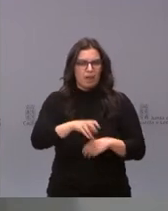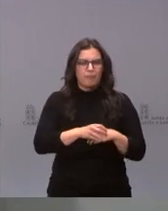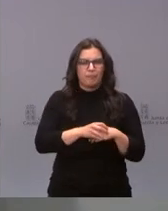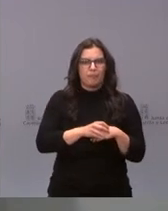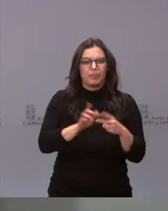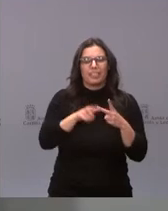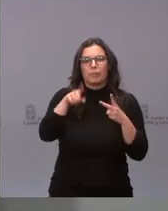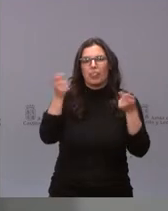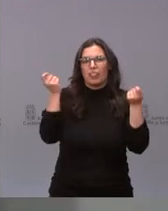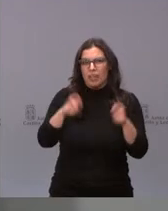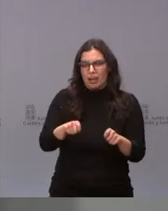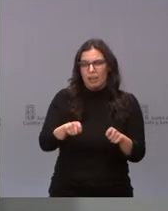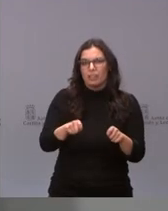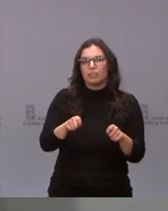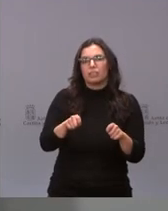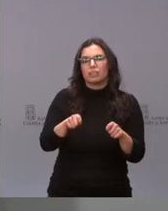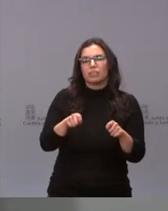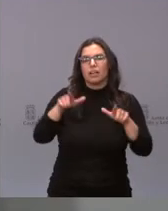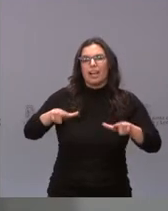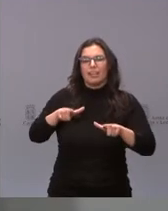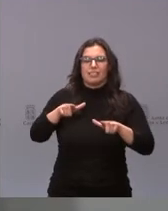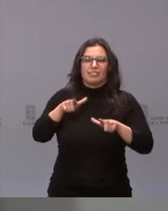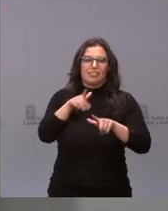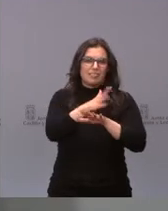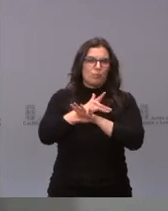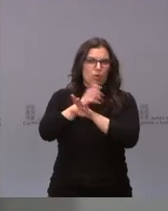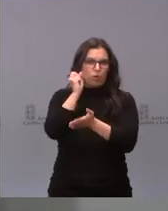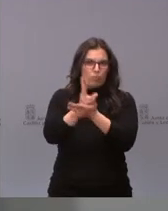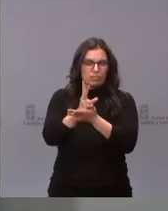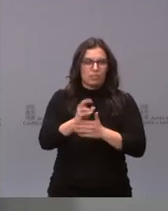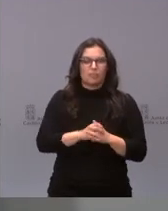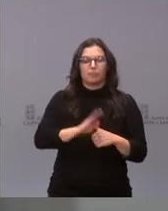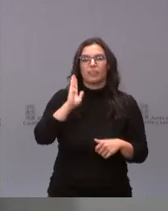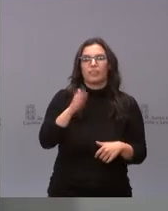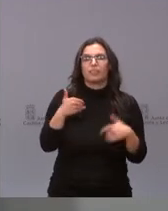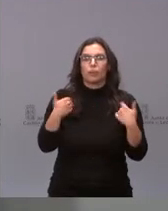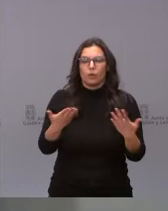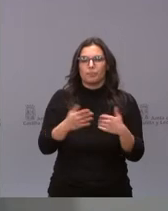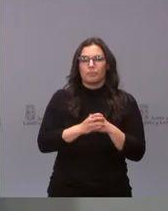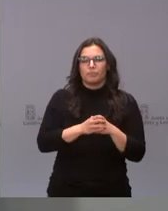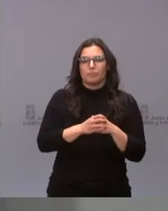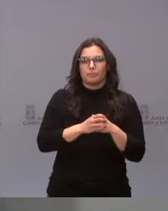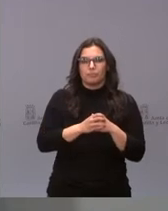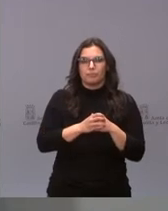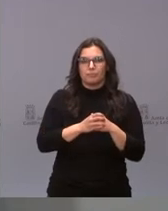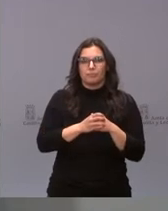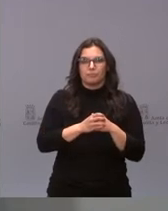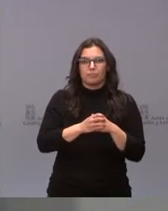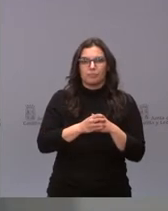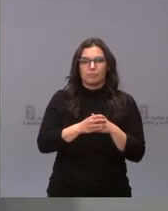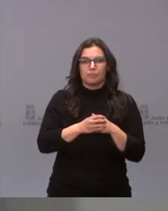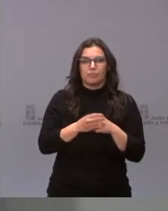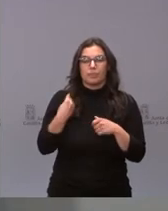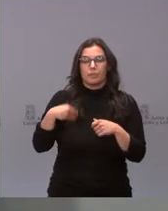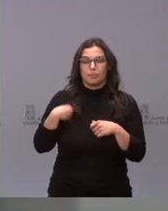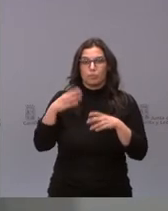cierre también de las salas de juegos y apuestas. Los municipios afectados son los que se mantienen en la